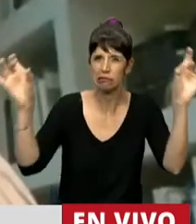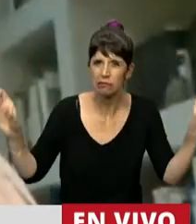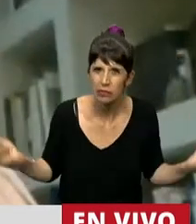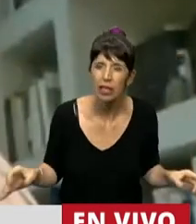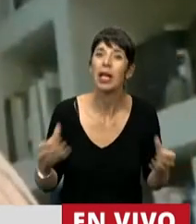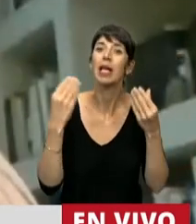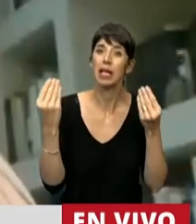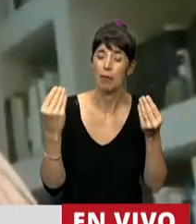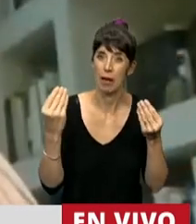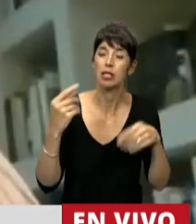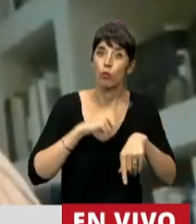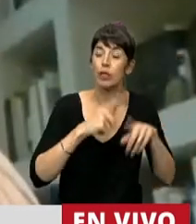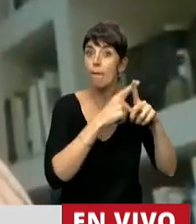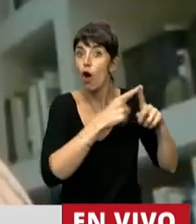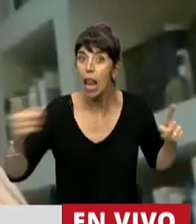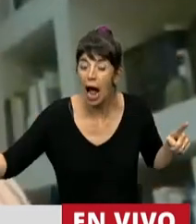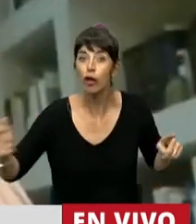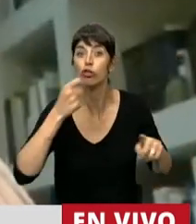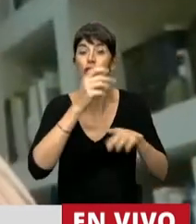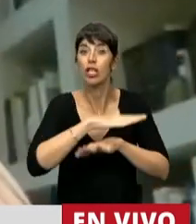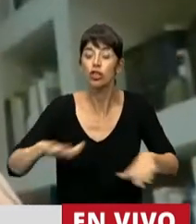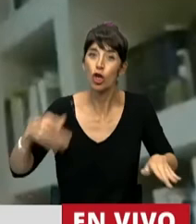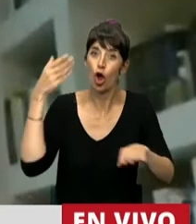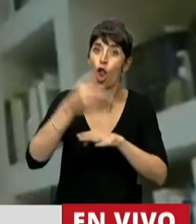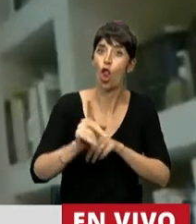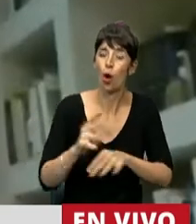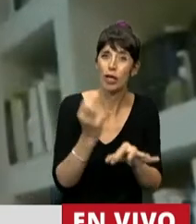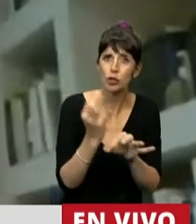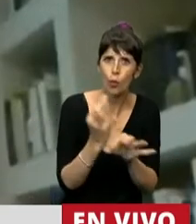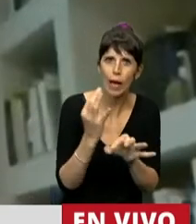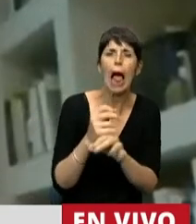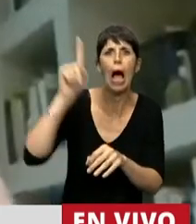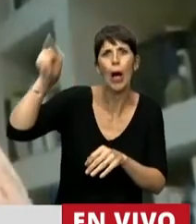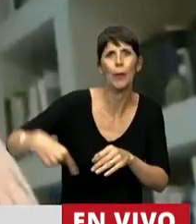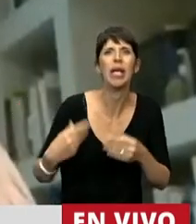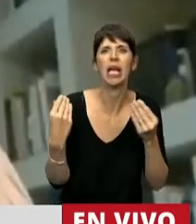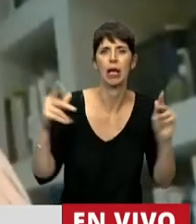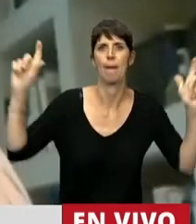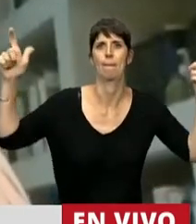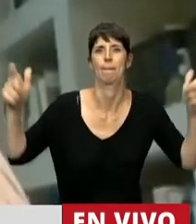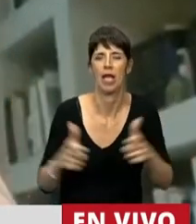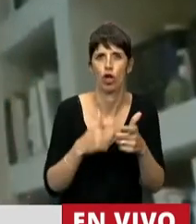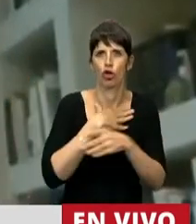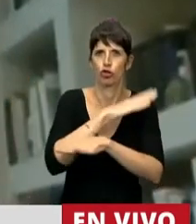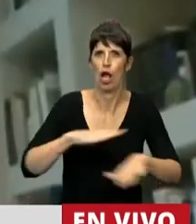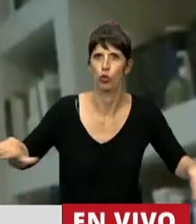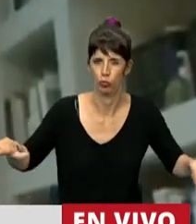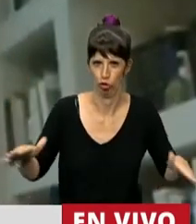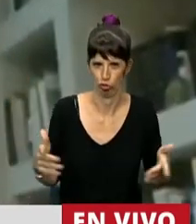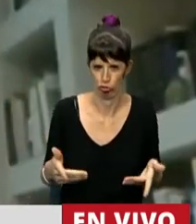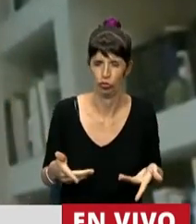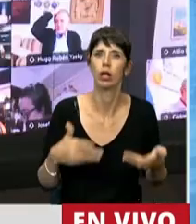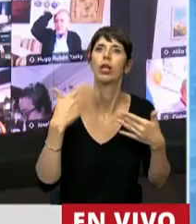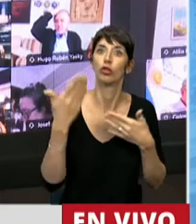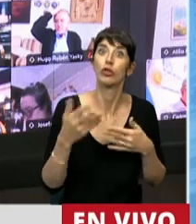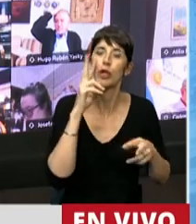sin la presencialidad tiene un costo altísimo en materia de deserción escolar. Así que celebro que uno de los ejes de este proyecto sea